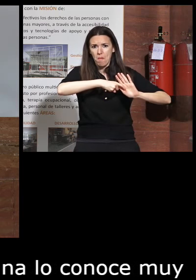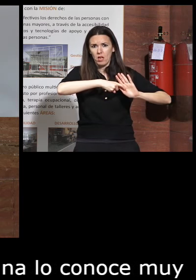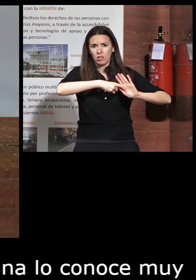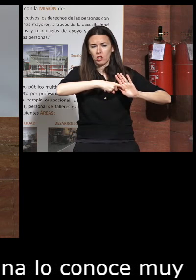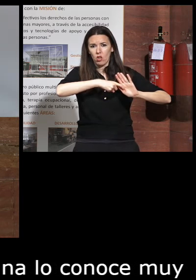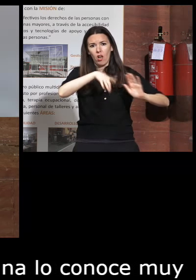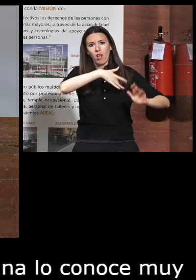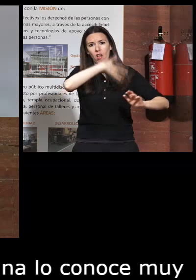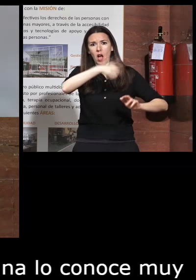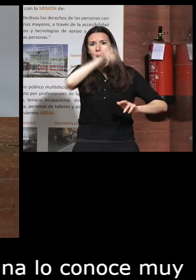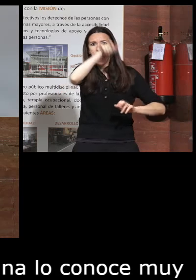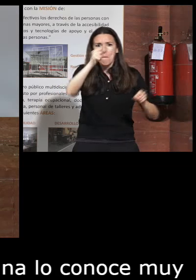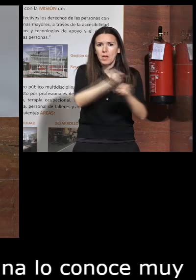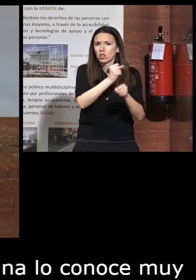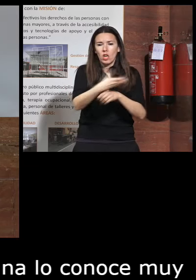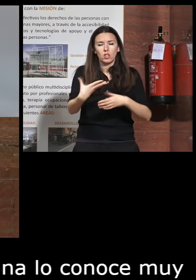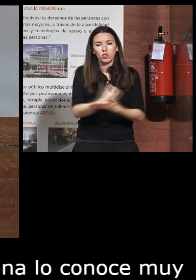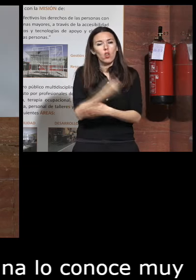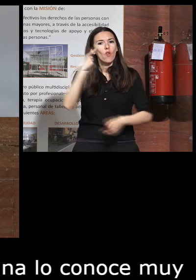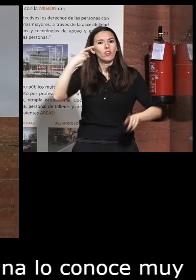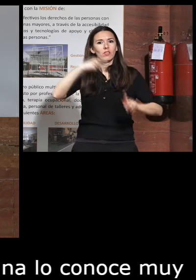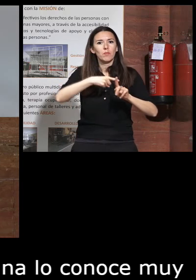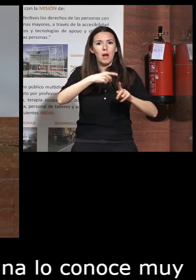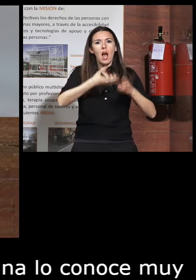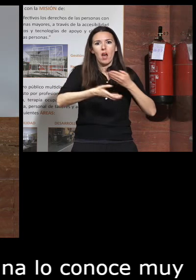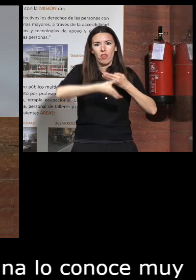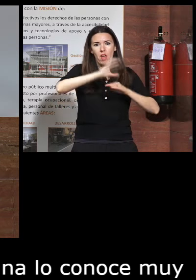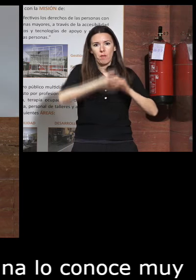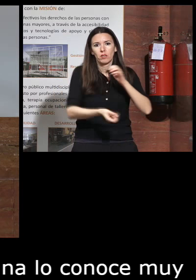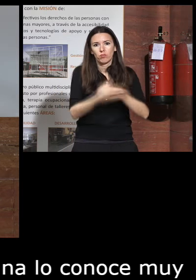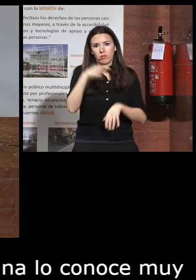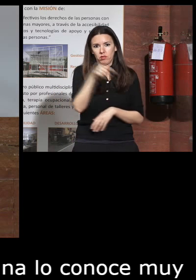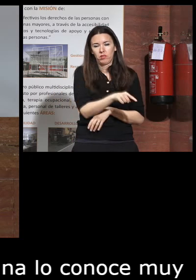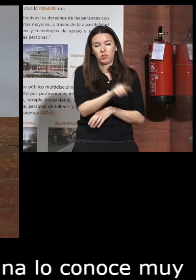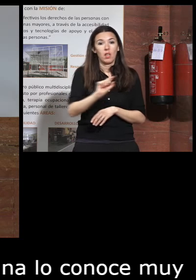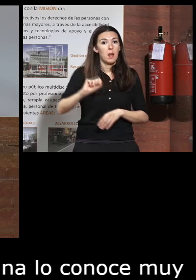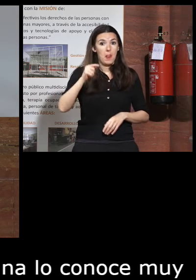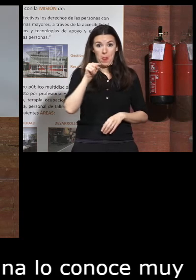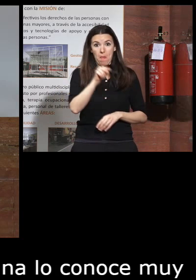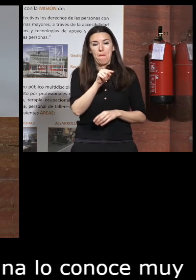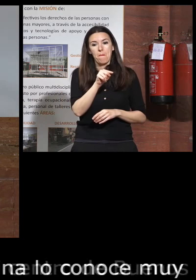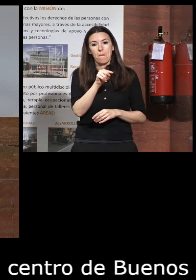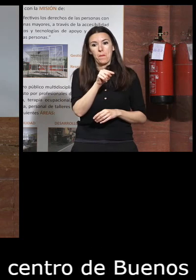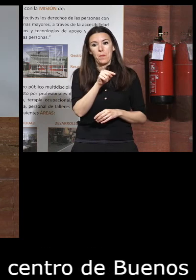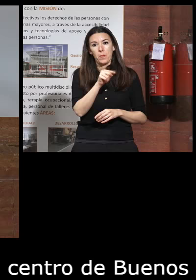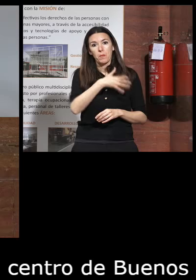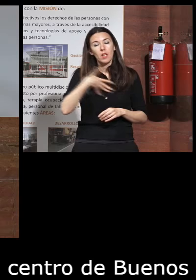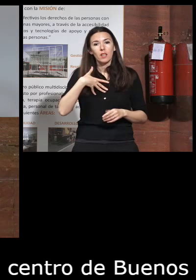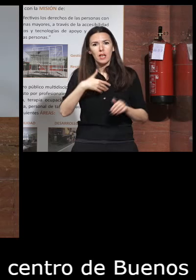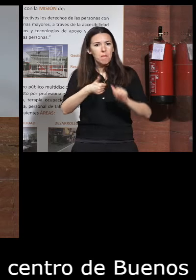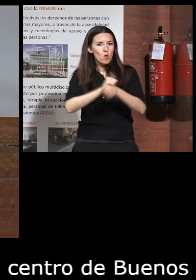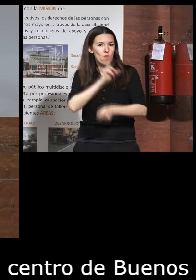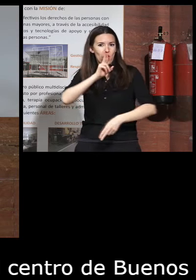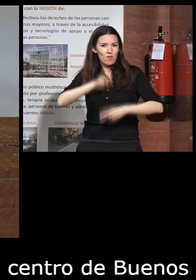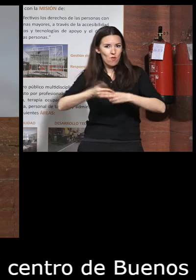cesión de personal etcétera para montar un CEAPAT que en primer lugar queríamos copiar el